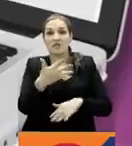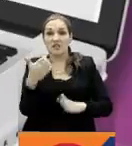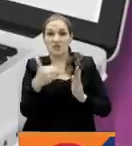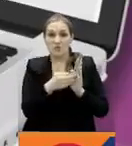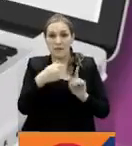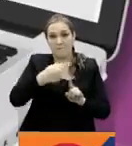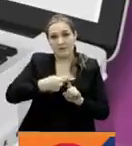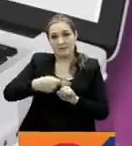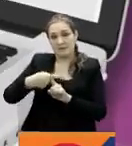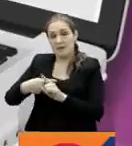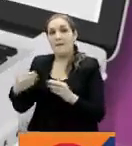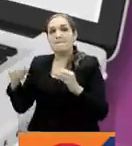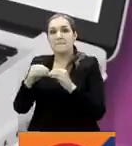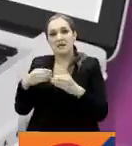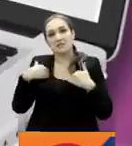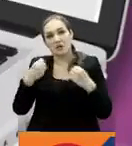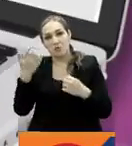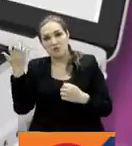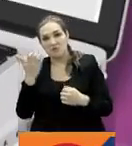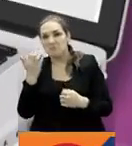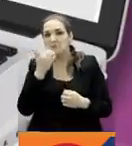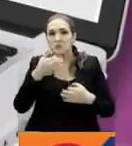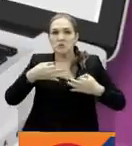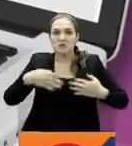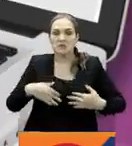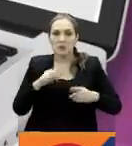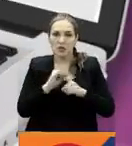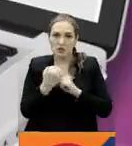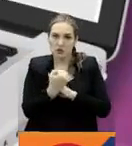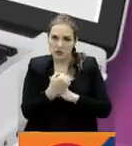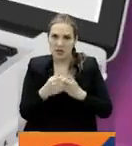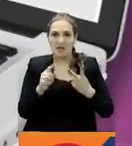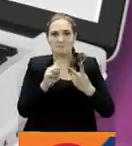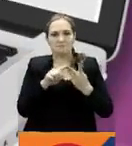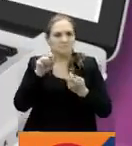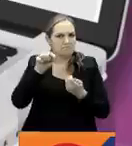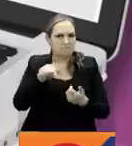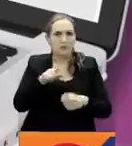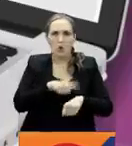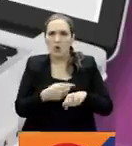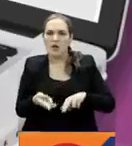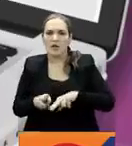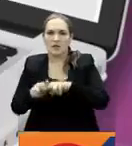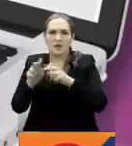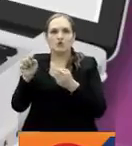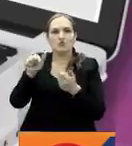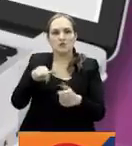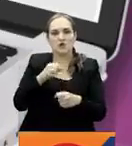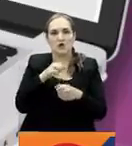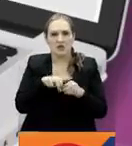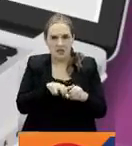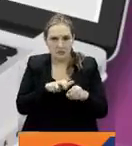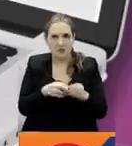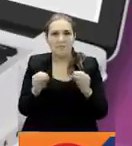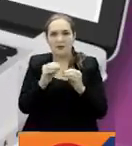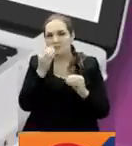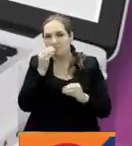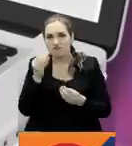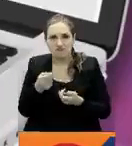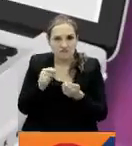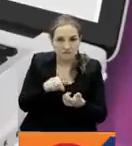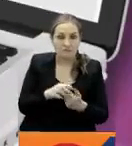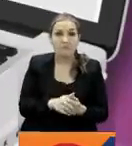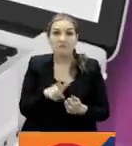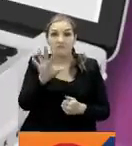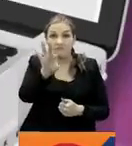pesos más prestaciones sociales como seguridad social integral, horas extras y subsidio de transporte y de alimentación. En